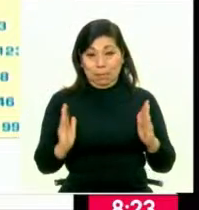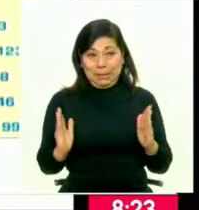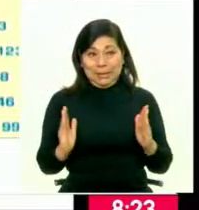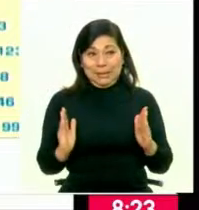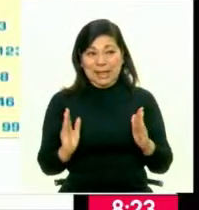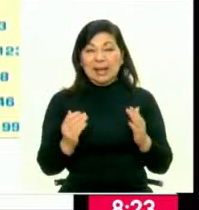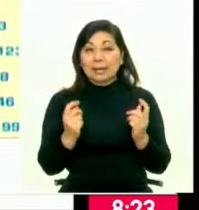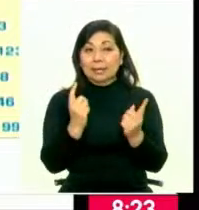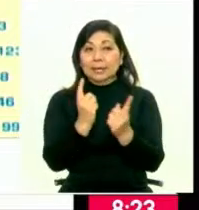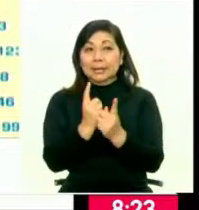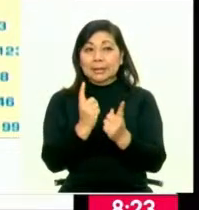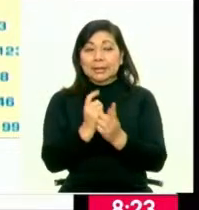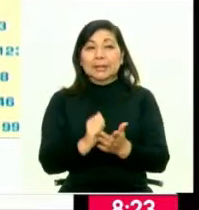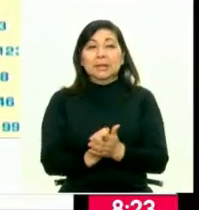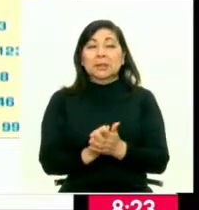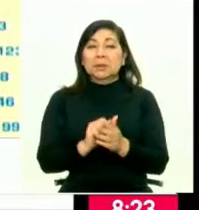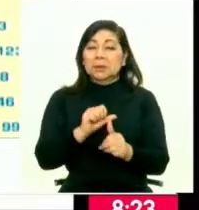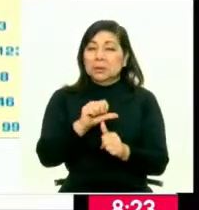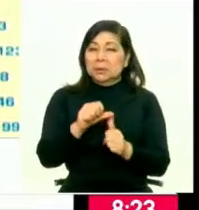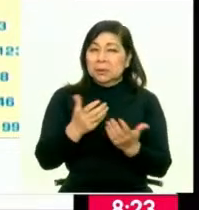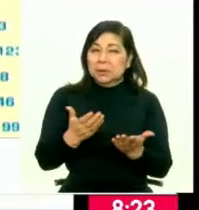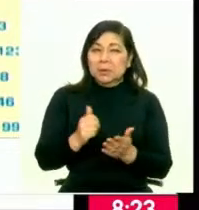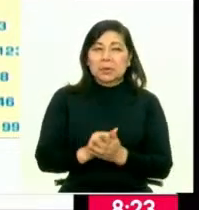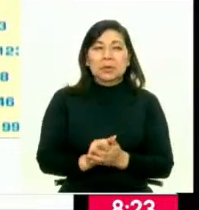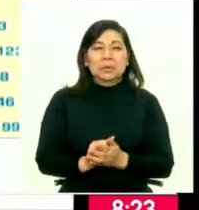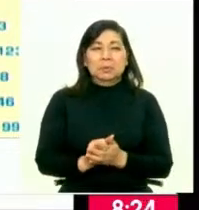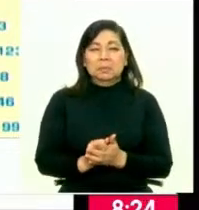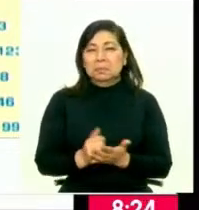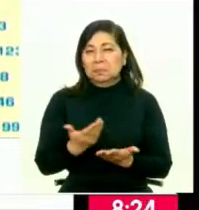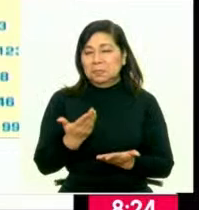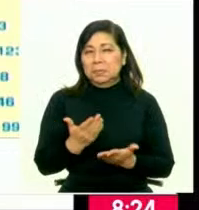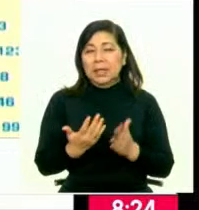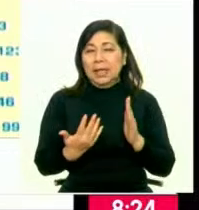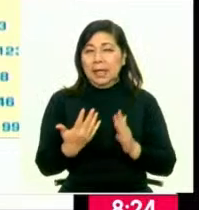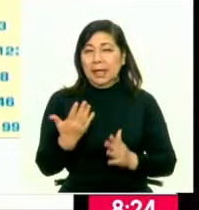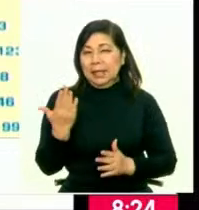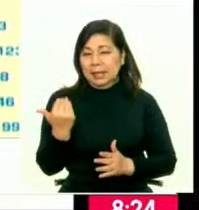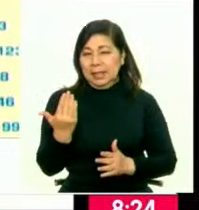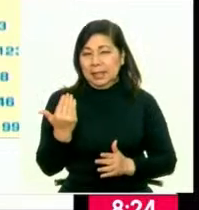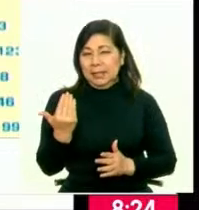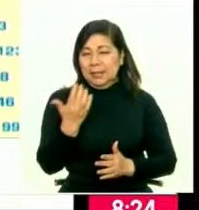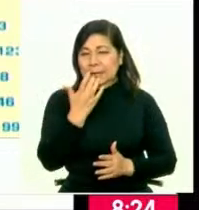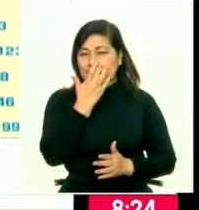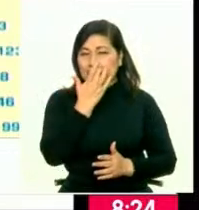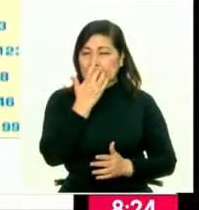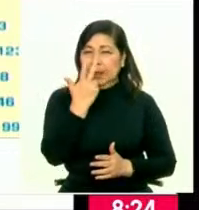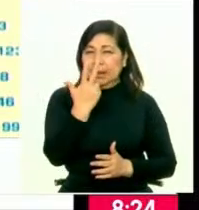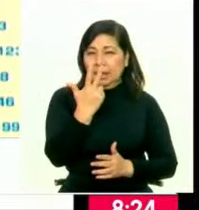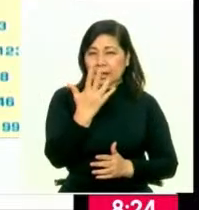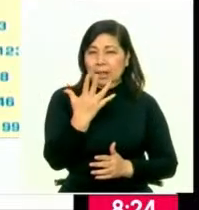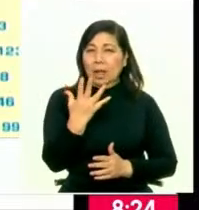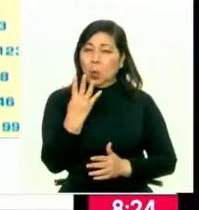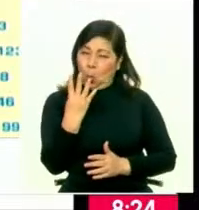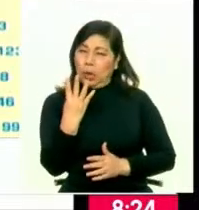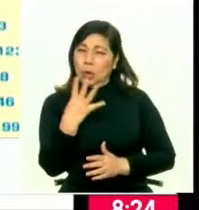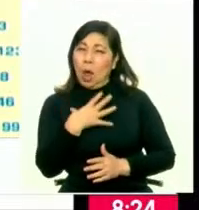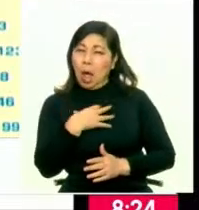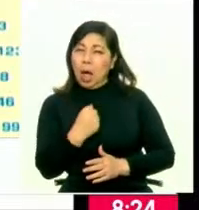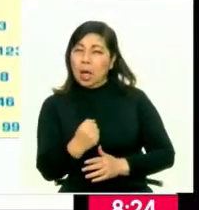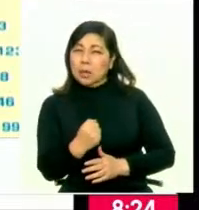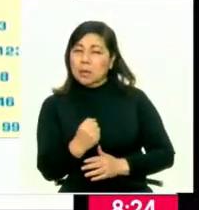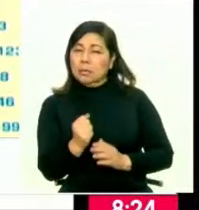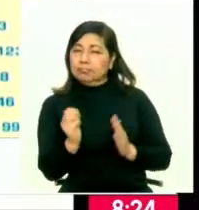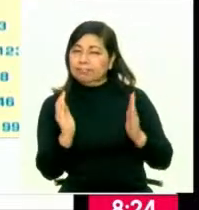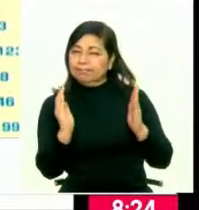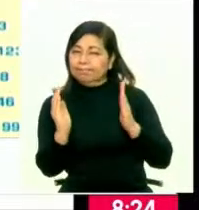que se encuentran alrededor de los 15 entre 34 años. Podríamos decir que es la